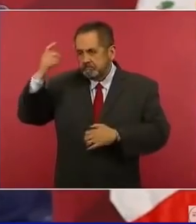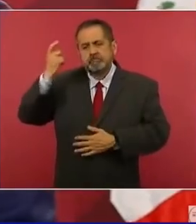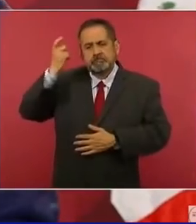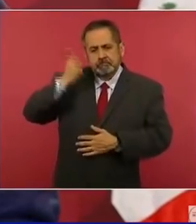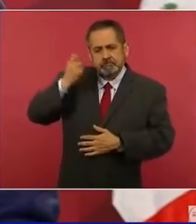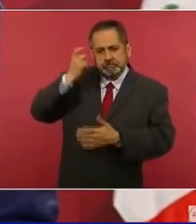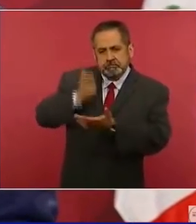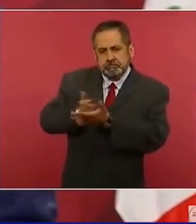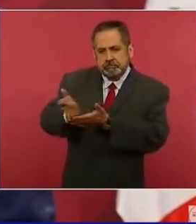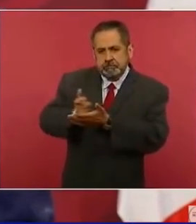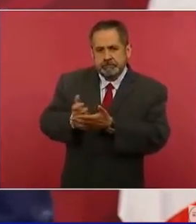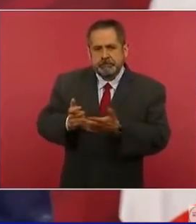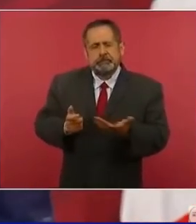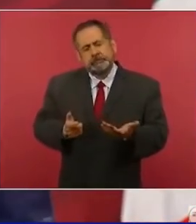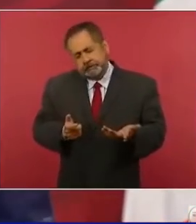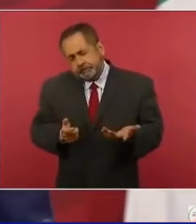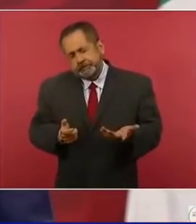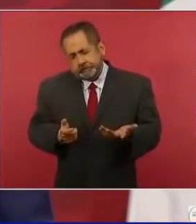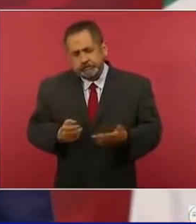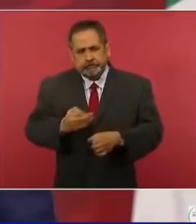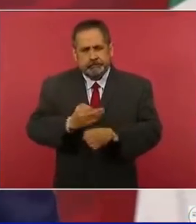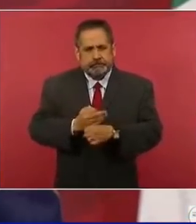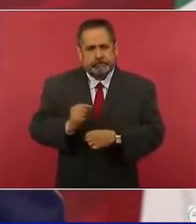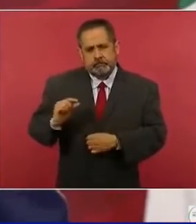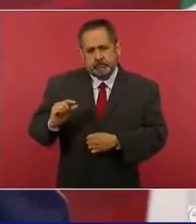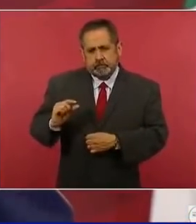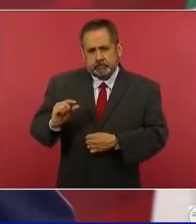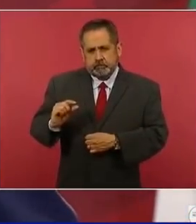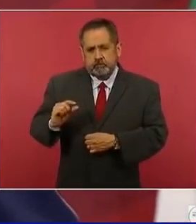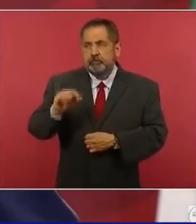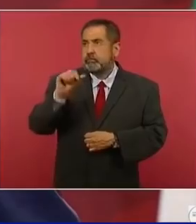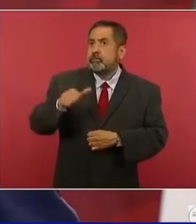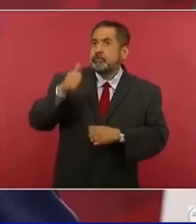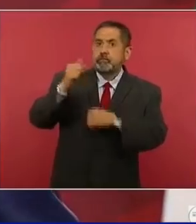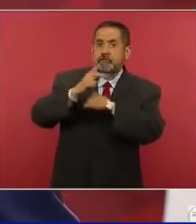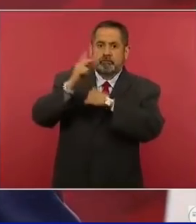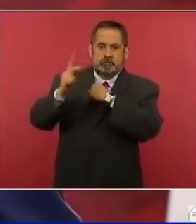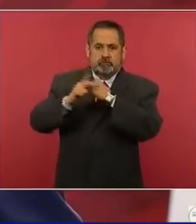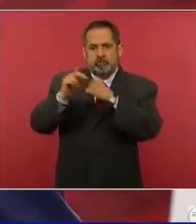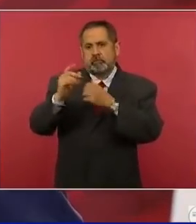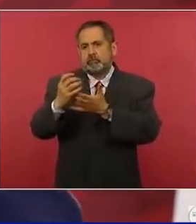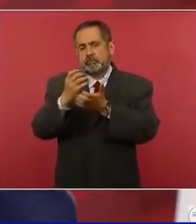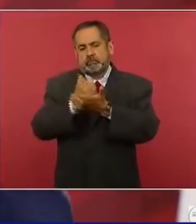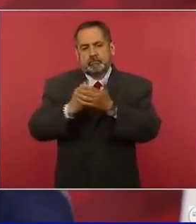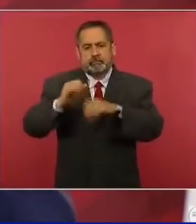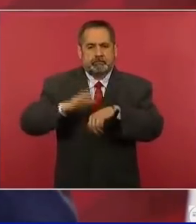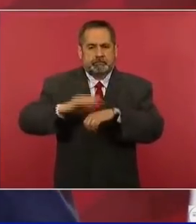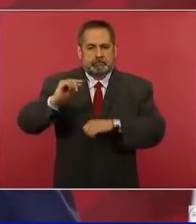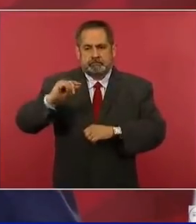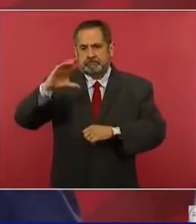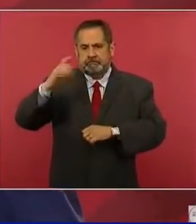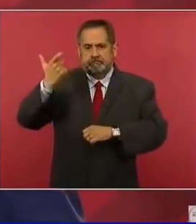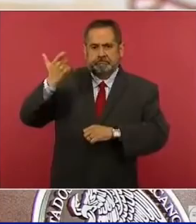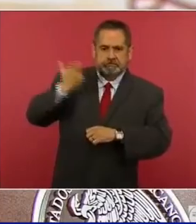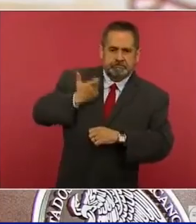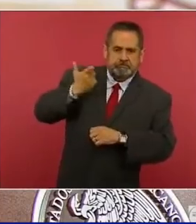es muy poco con relación a lo que recibe un adulto mayor en estos países.